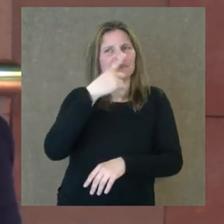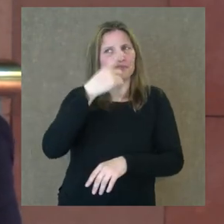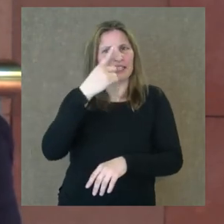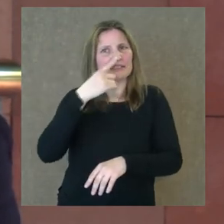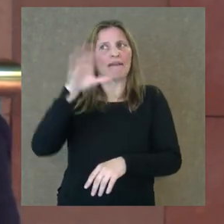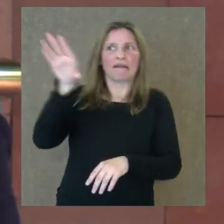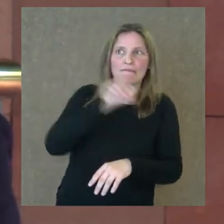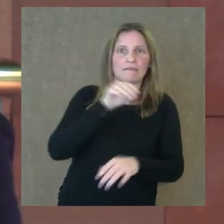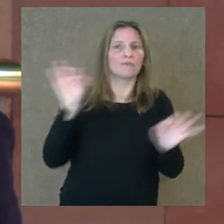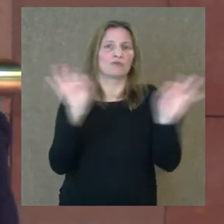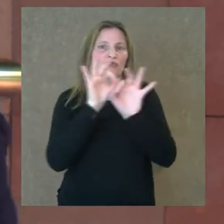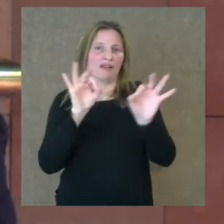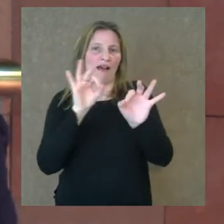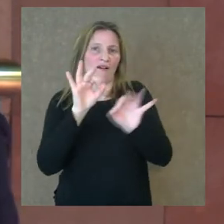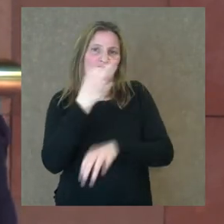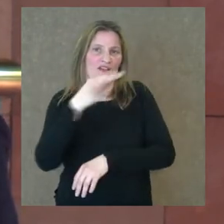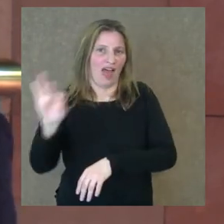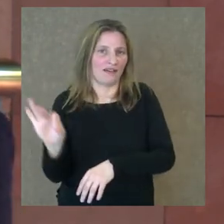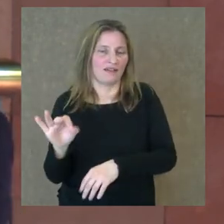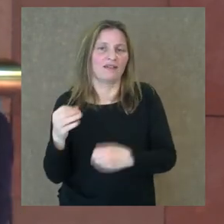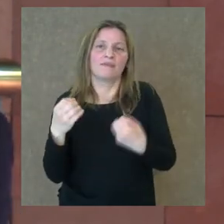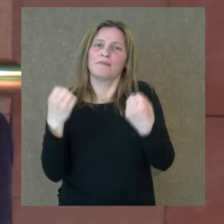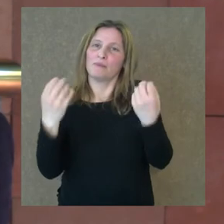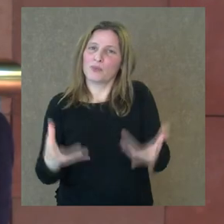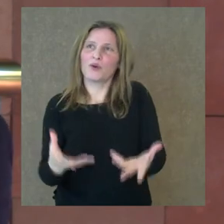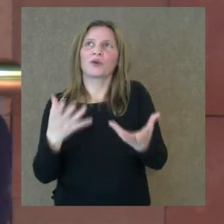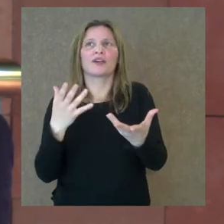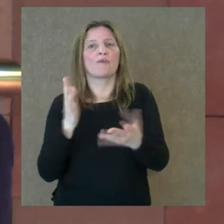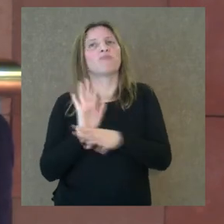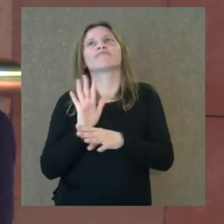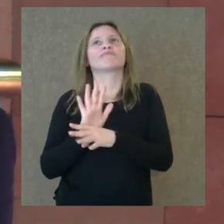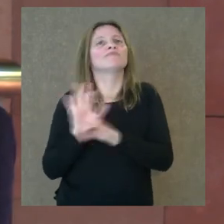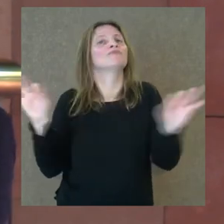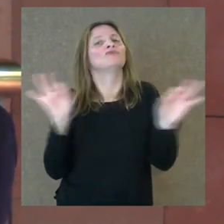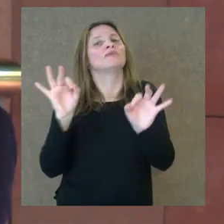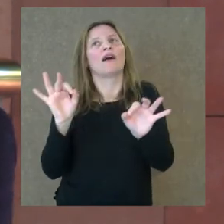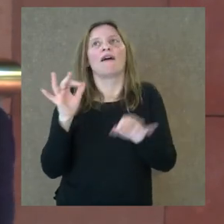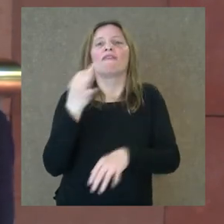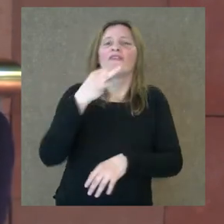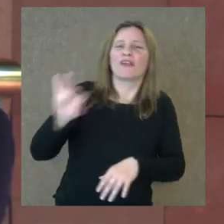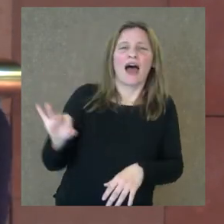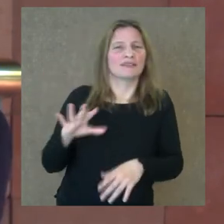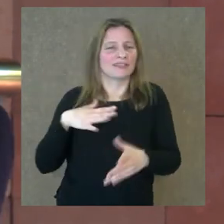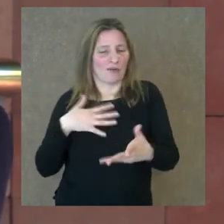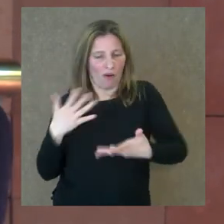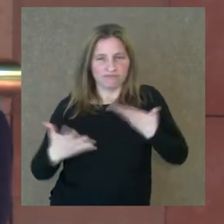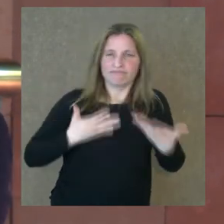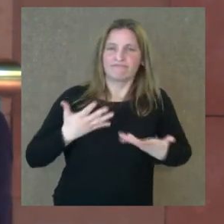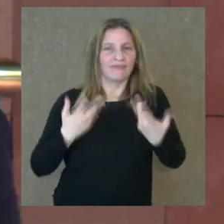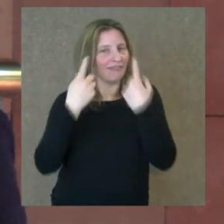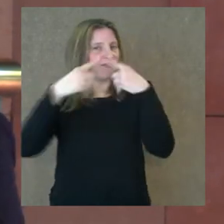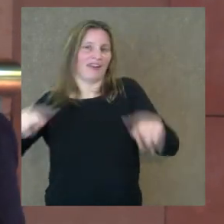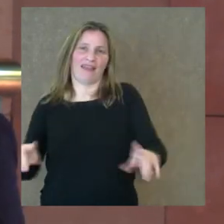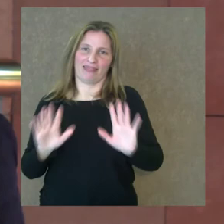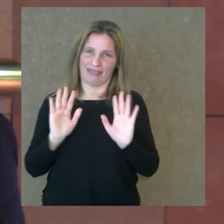música francesa, porque tiene como una especie, tiene sal, pimienta, bien